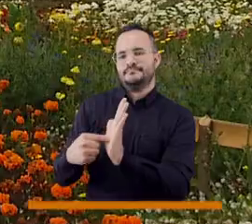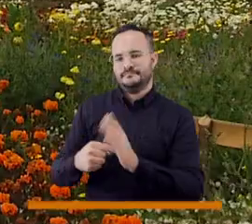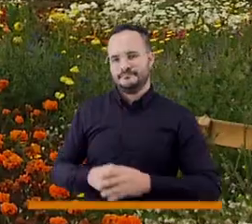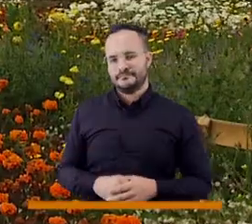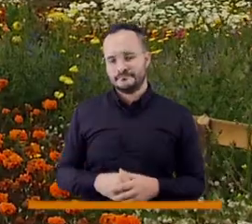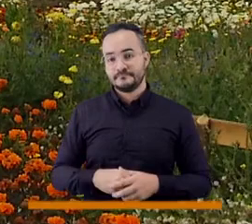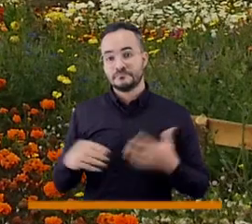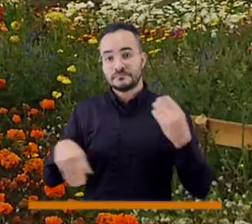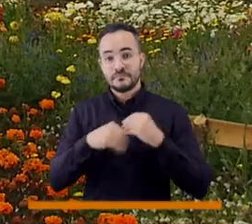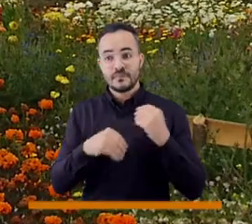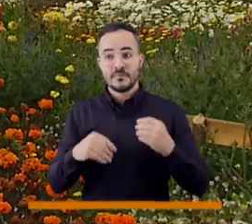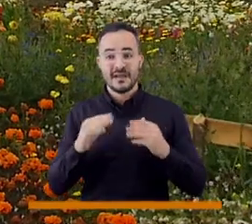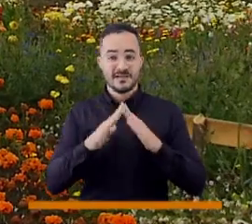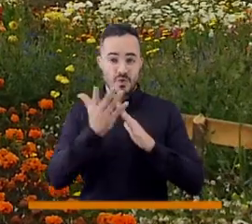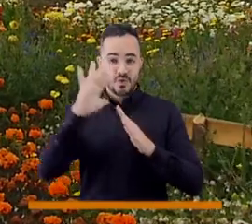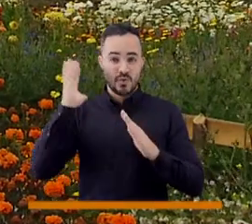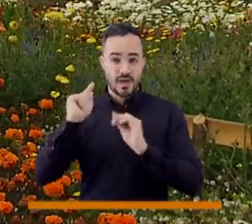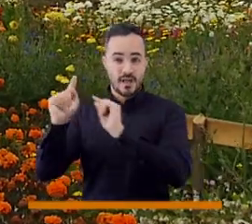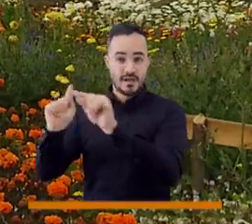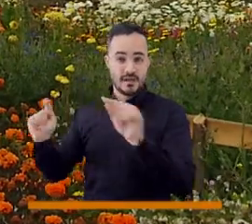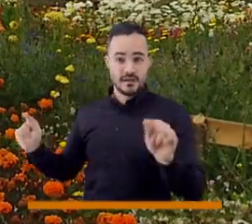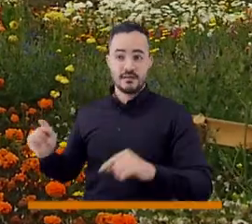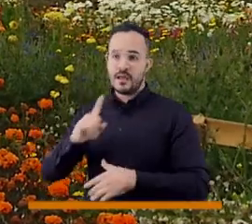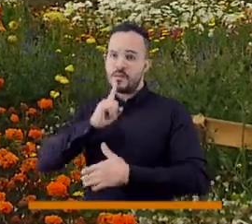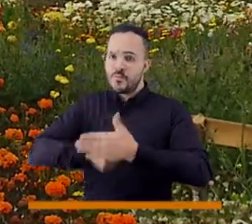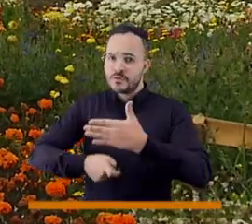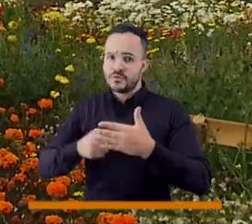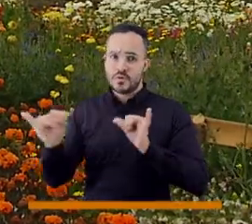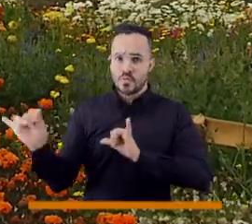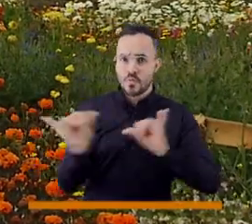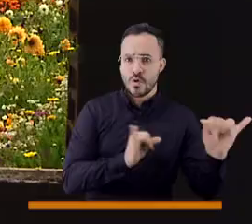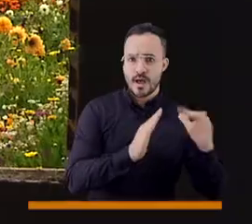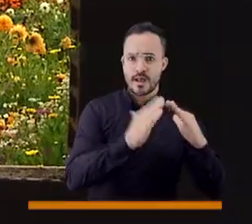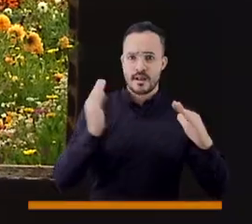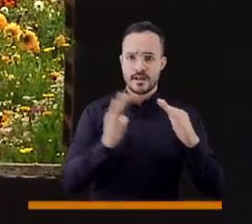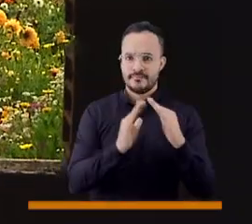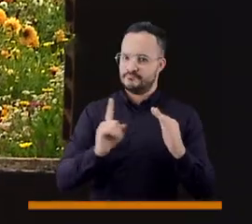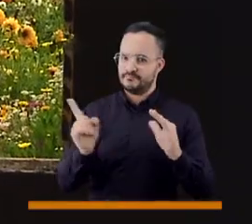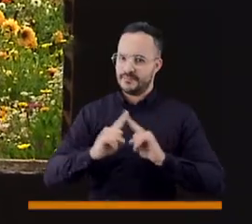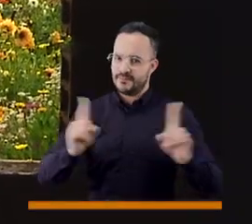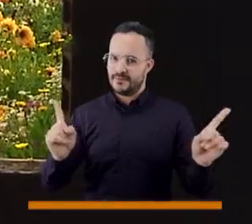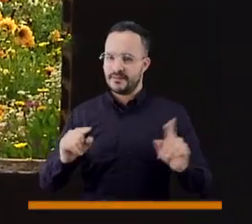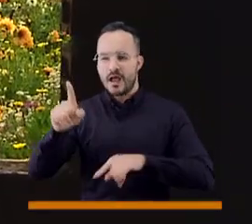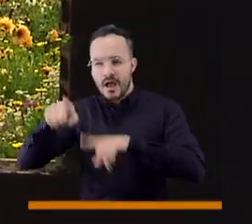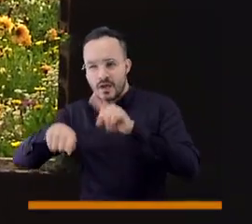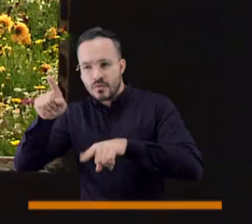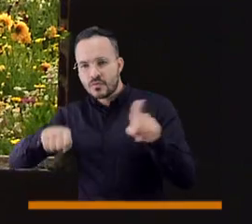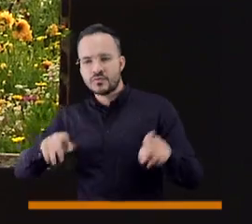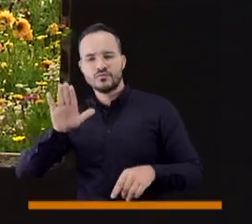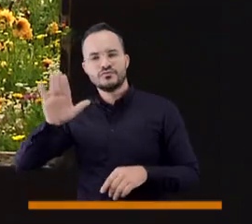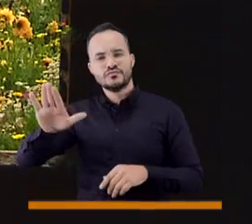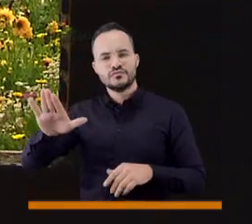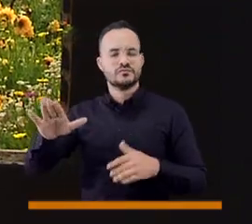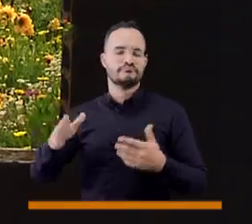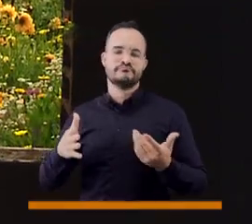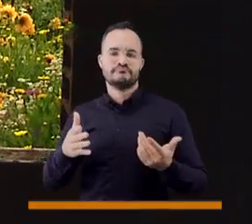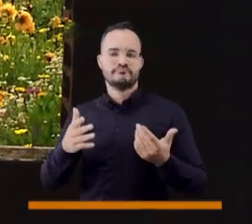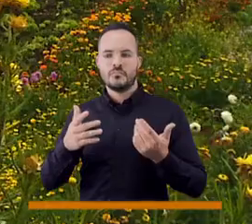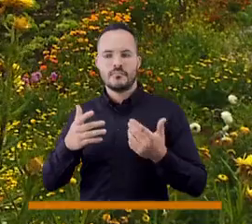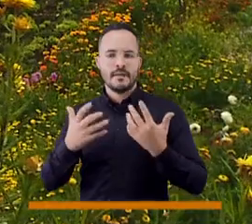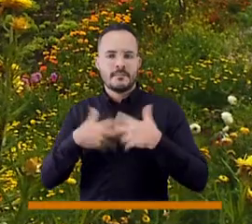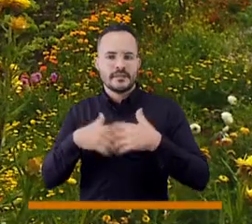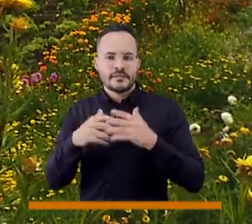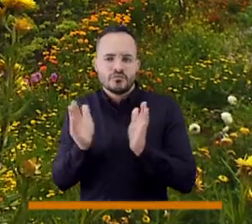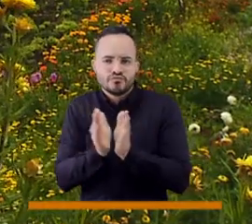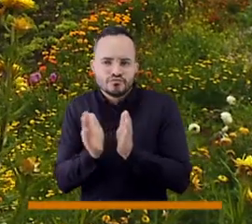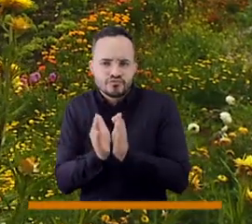las zonas rurales hay unas exenciones de impuestos para las personas pequeños y